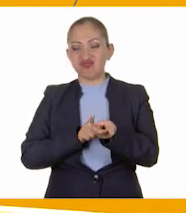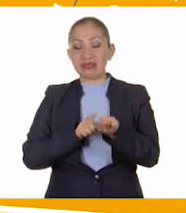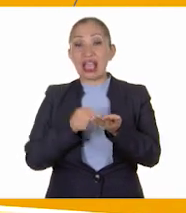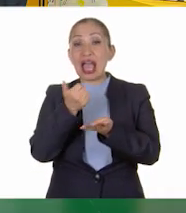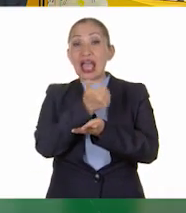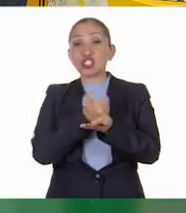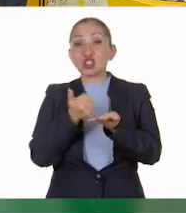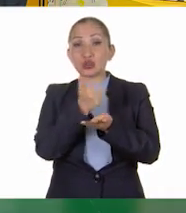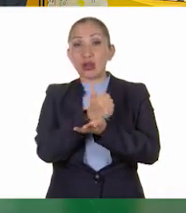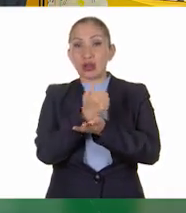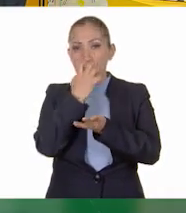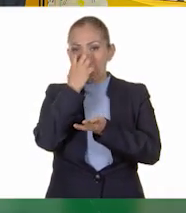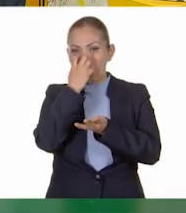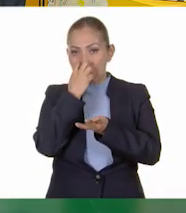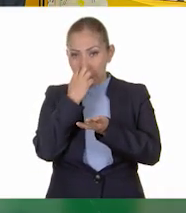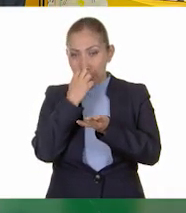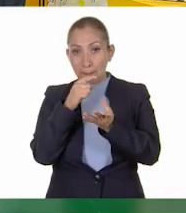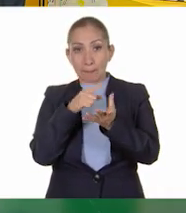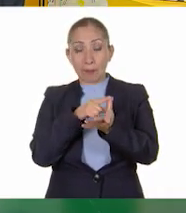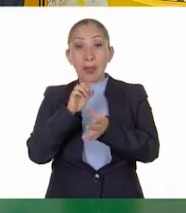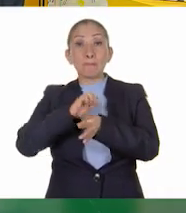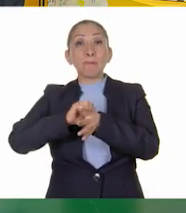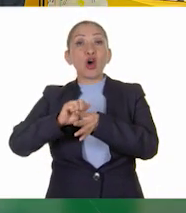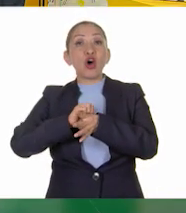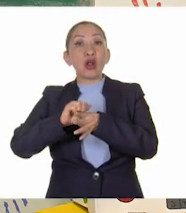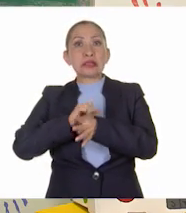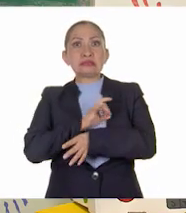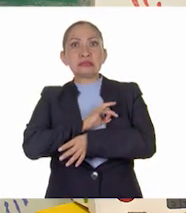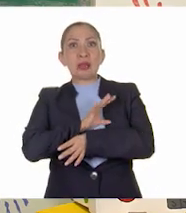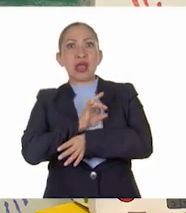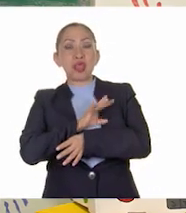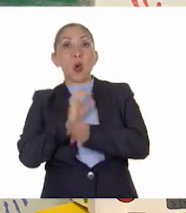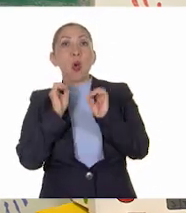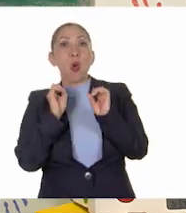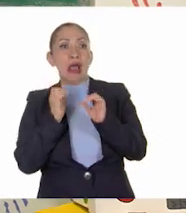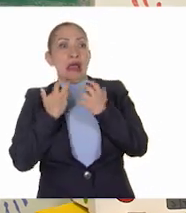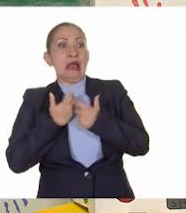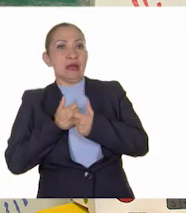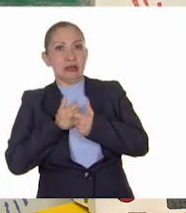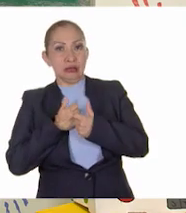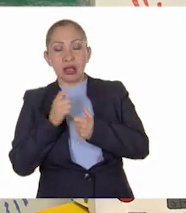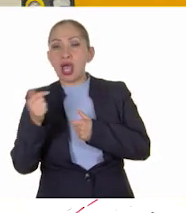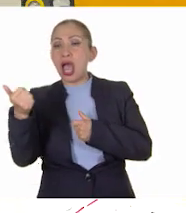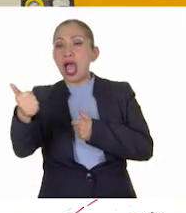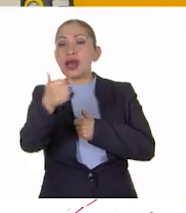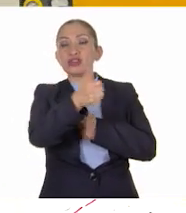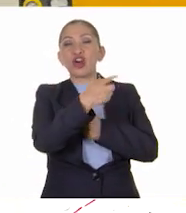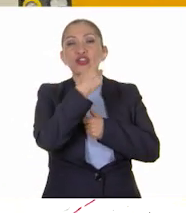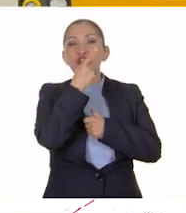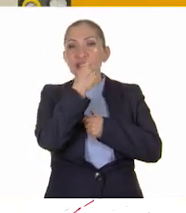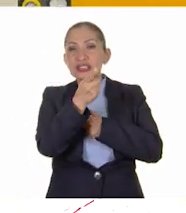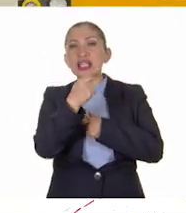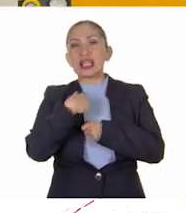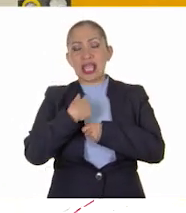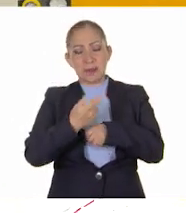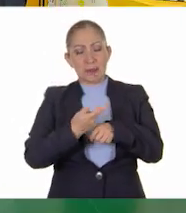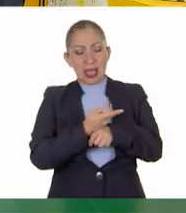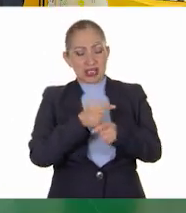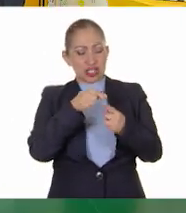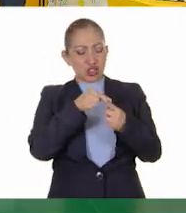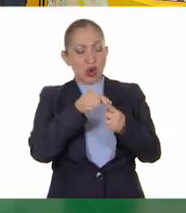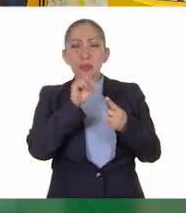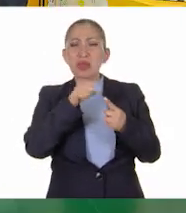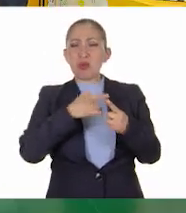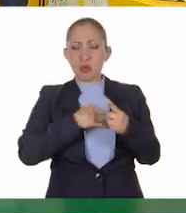las azules, la tristeza y las moradas, el miedo o el temor. Entonces, cada quien dirá lo que le ocasiona